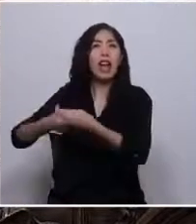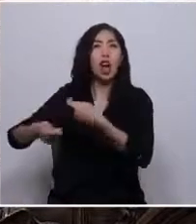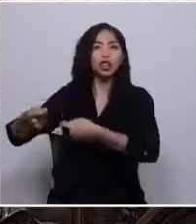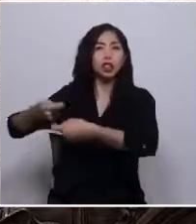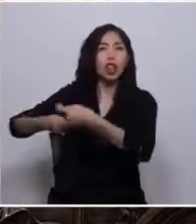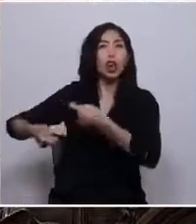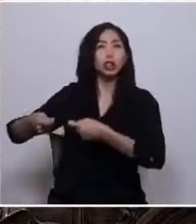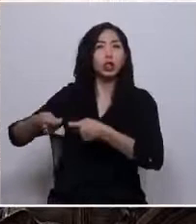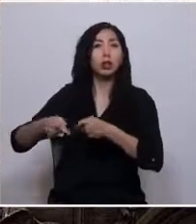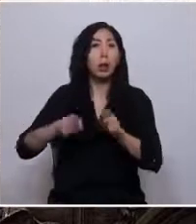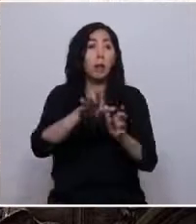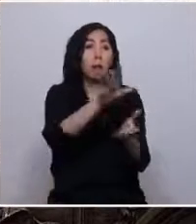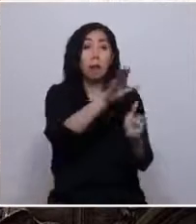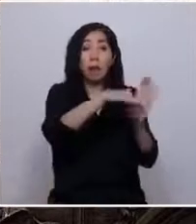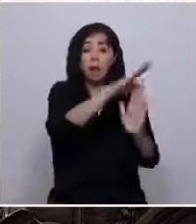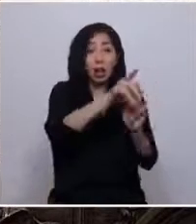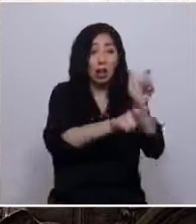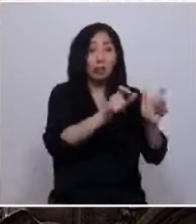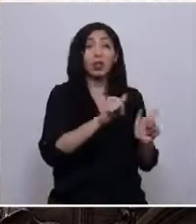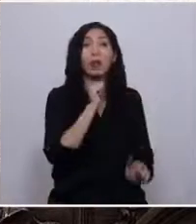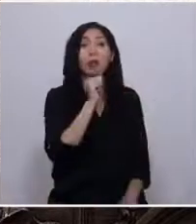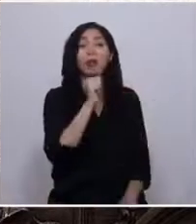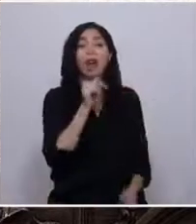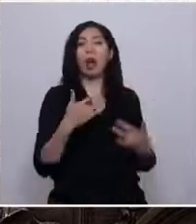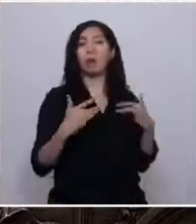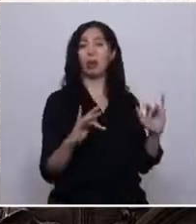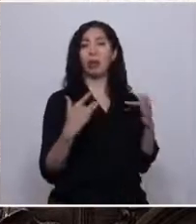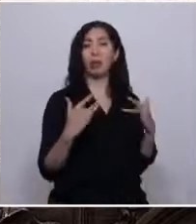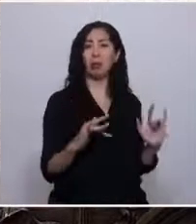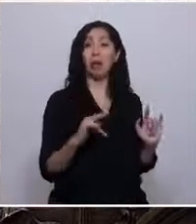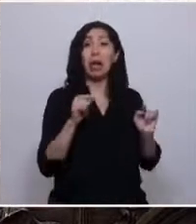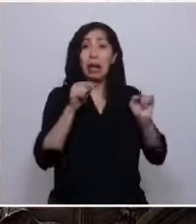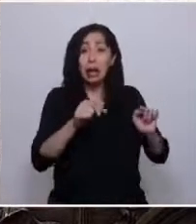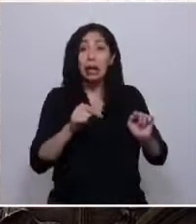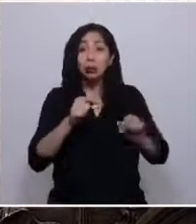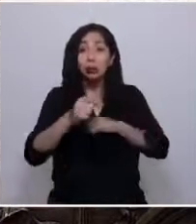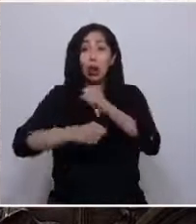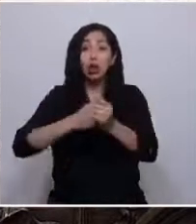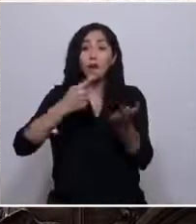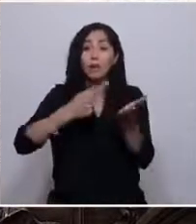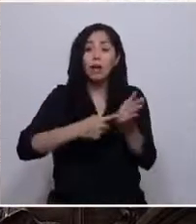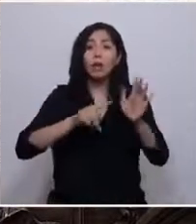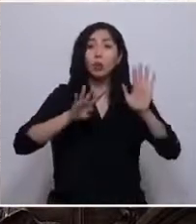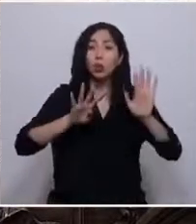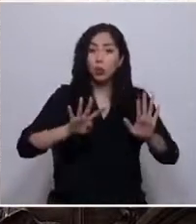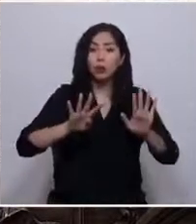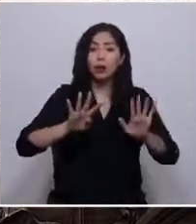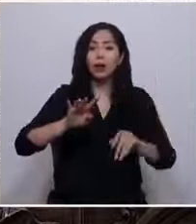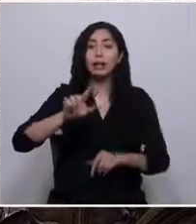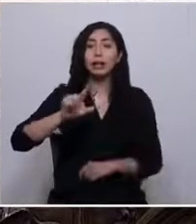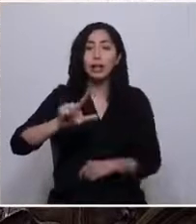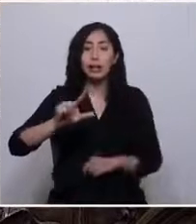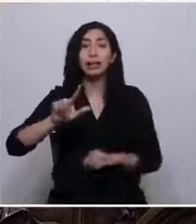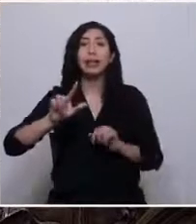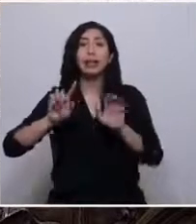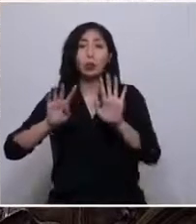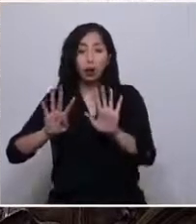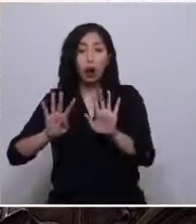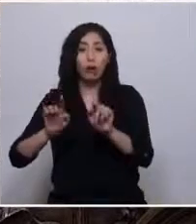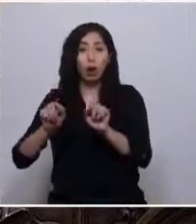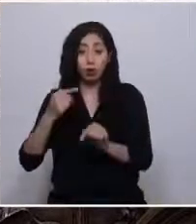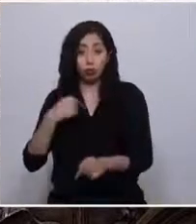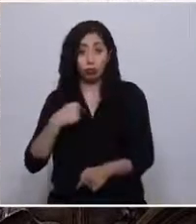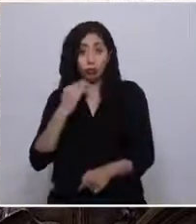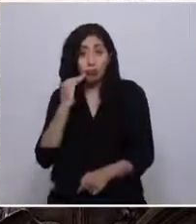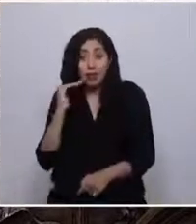empobrecimiento de la mayoría de la humanidad. En ese contexto, en el año 1979, siendo niñas